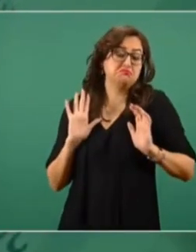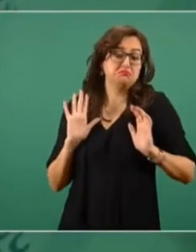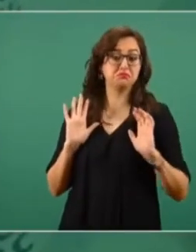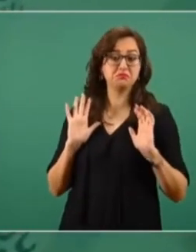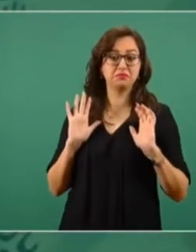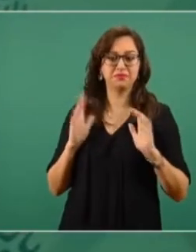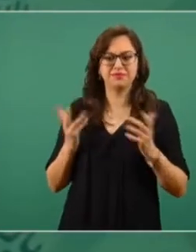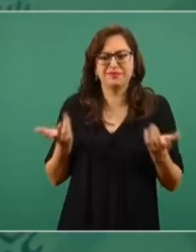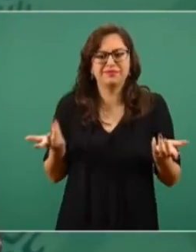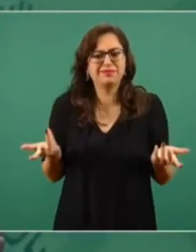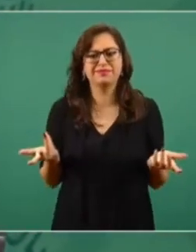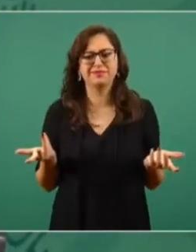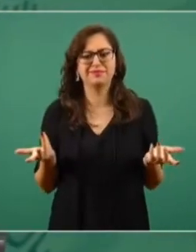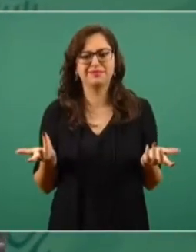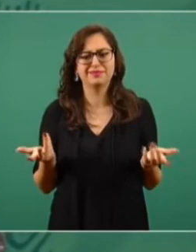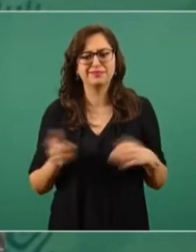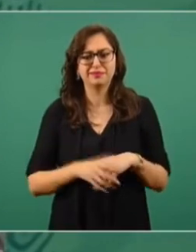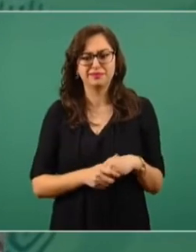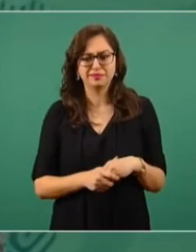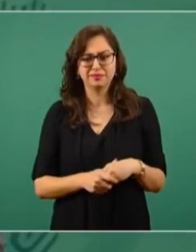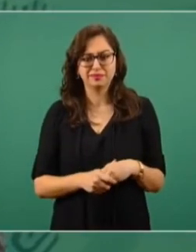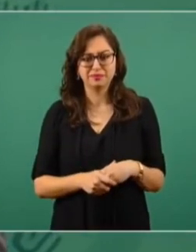Entonces, ¿para qué vamos a los templos?